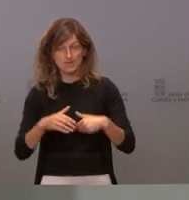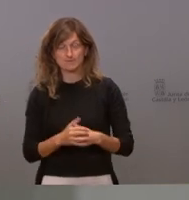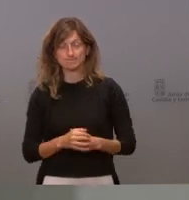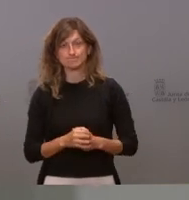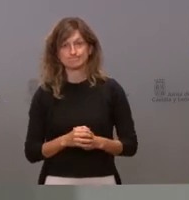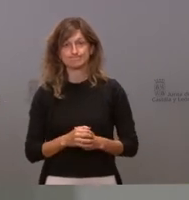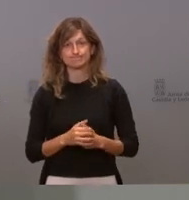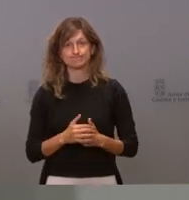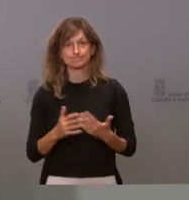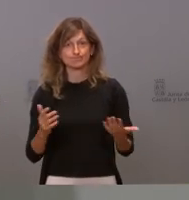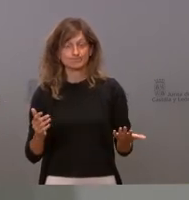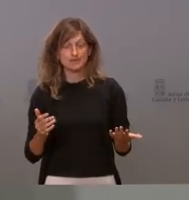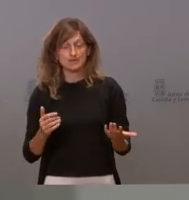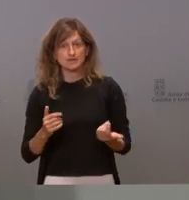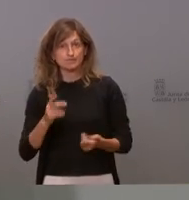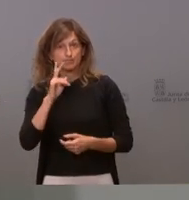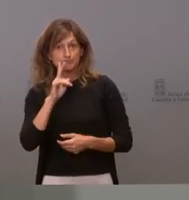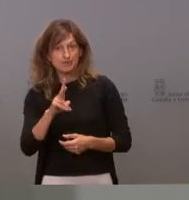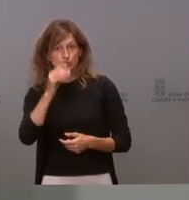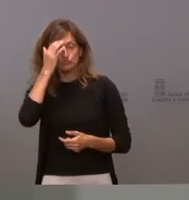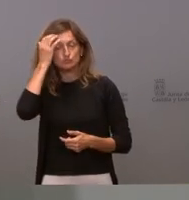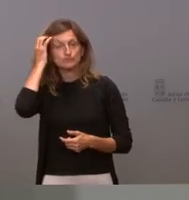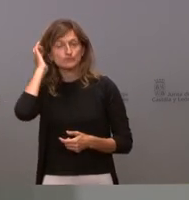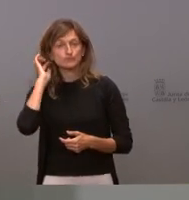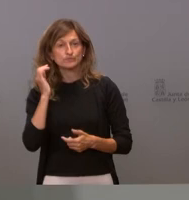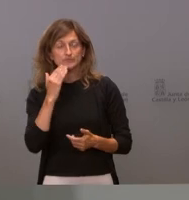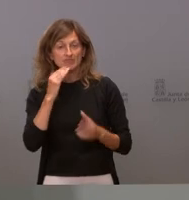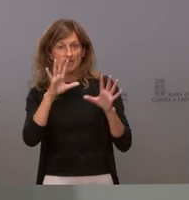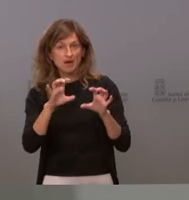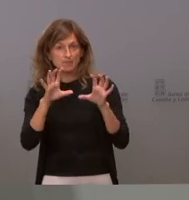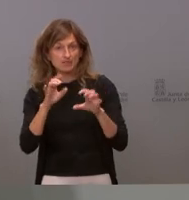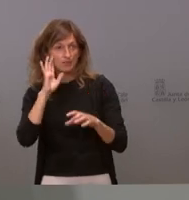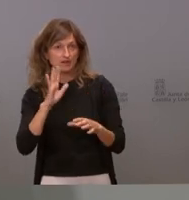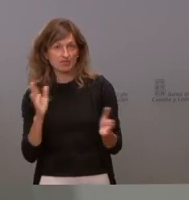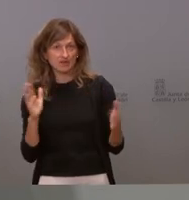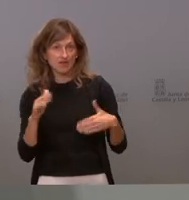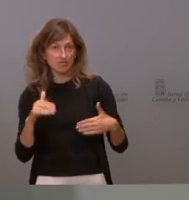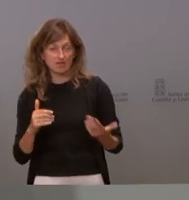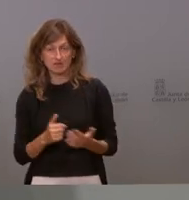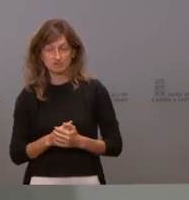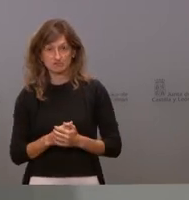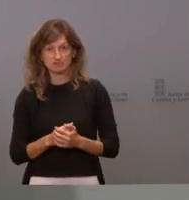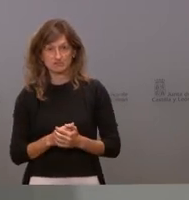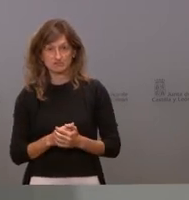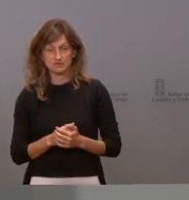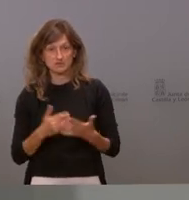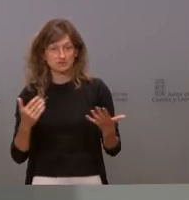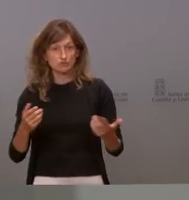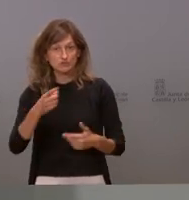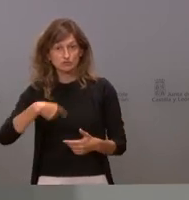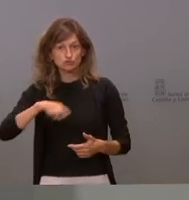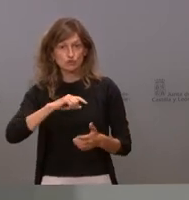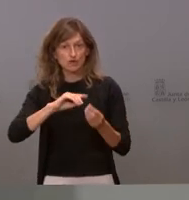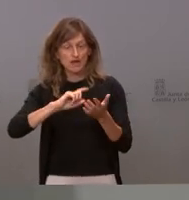lo que no es admisible de todo lo que está pasando es que no hayamos aprendido no hemos aprendido y no estamos dispuestos a